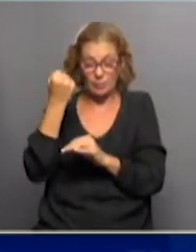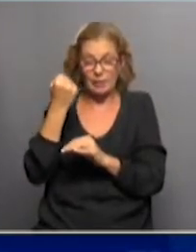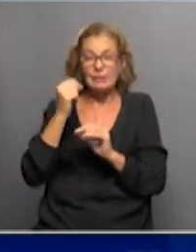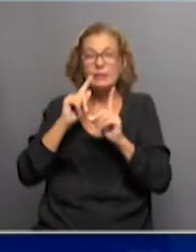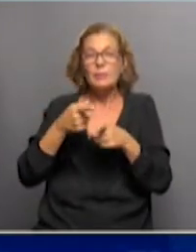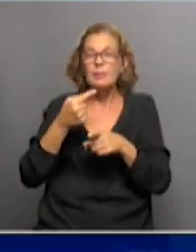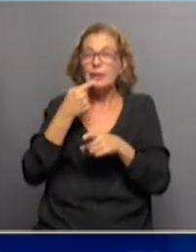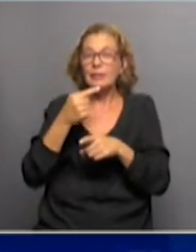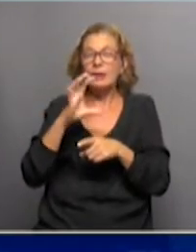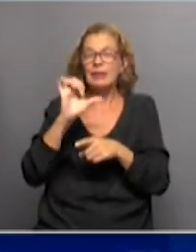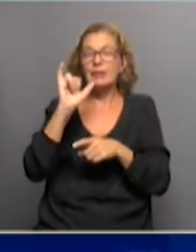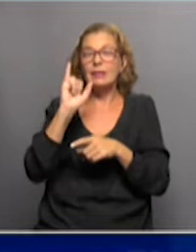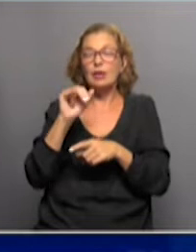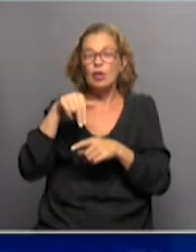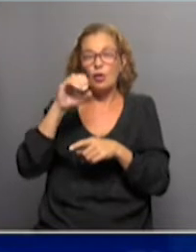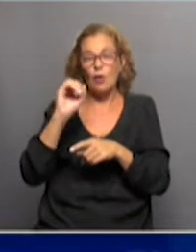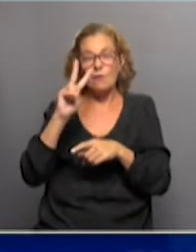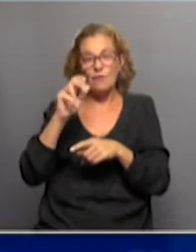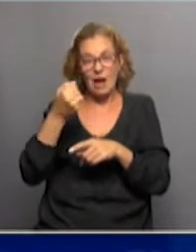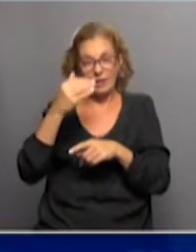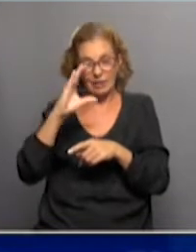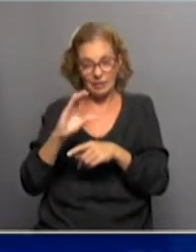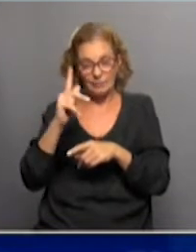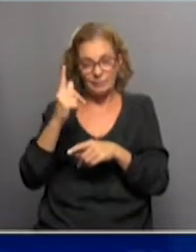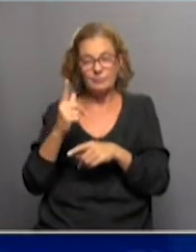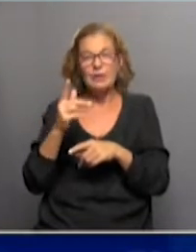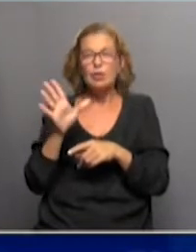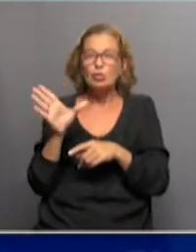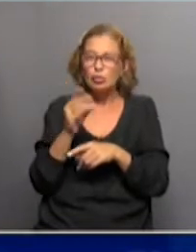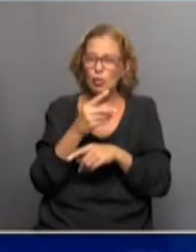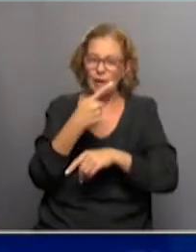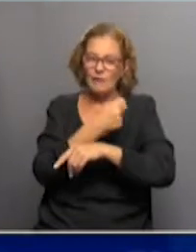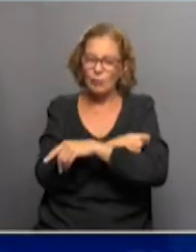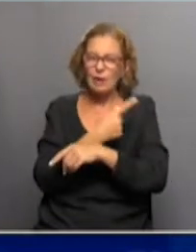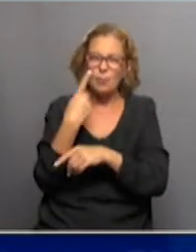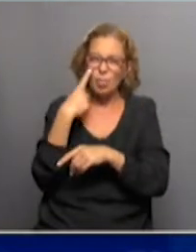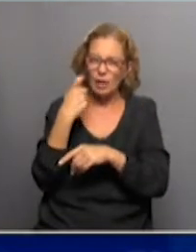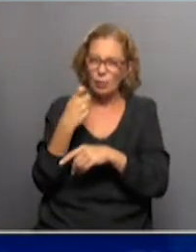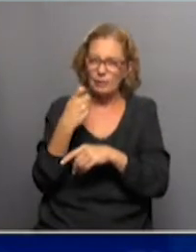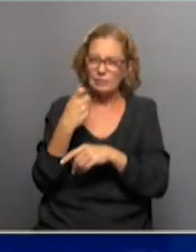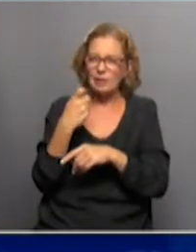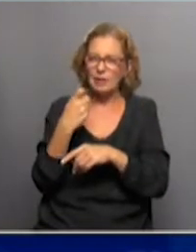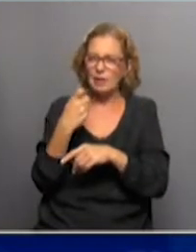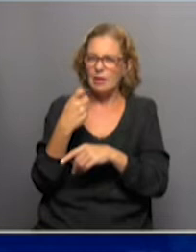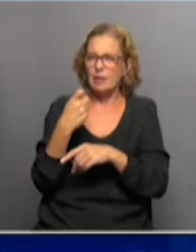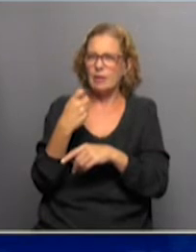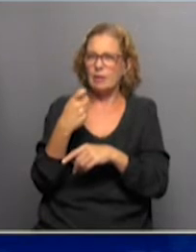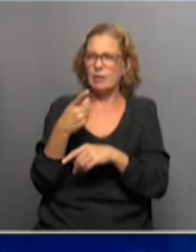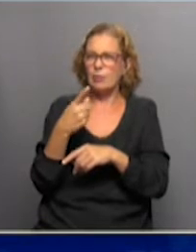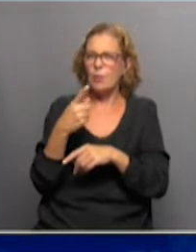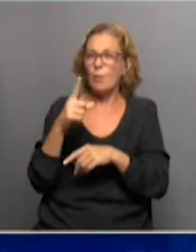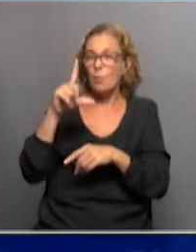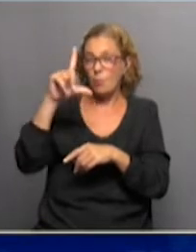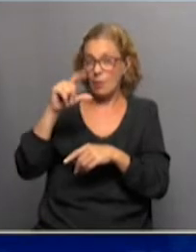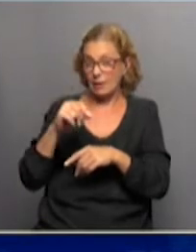y también para la Sinovac, es que se ha visto que todas ellas son muy eficaces en bajar los casos graves